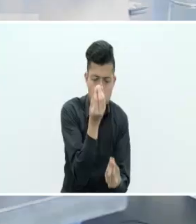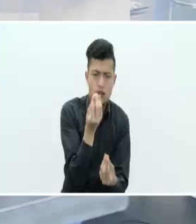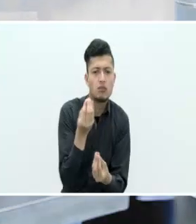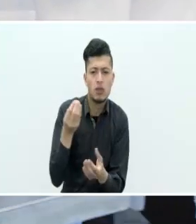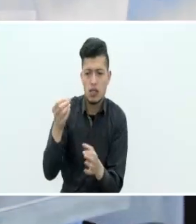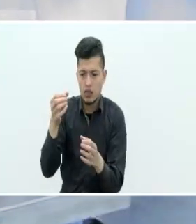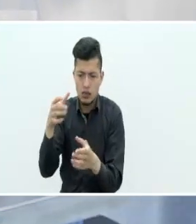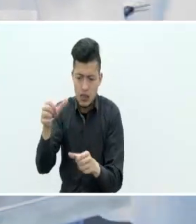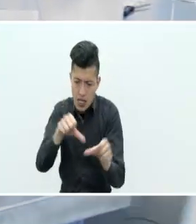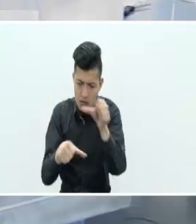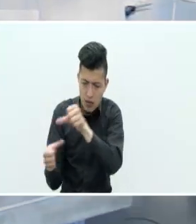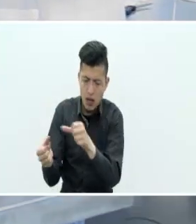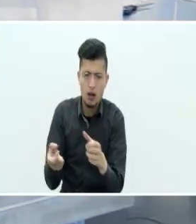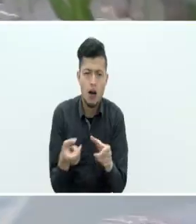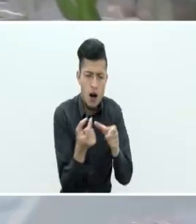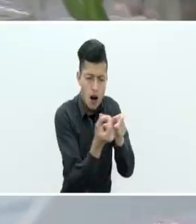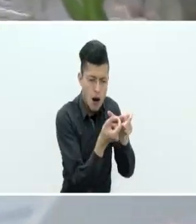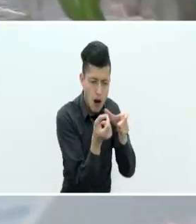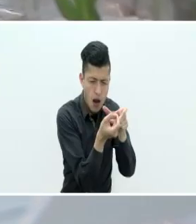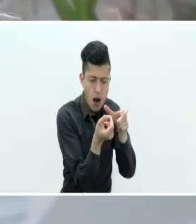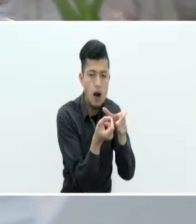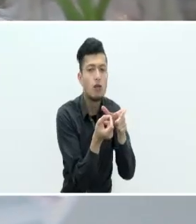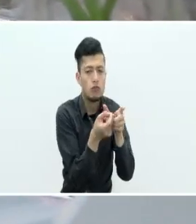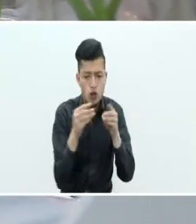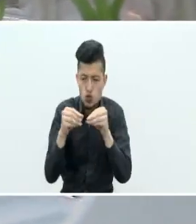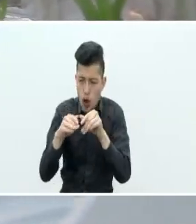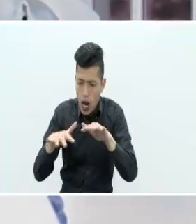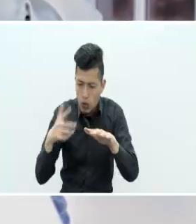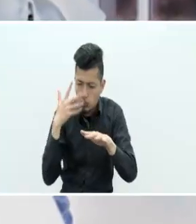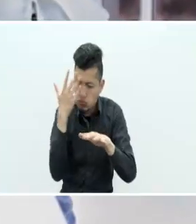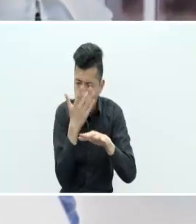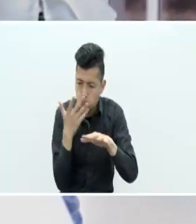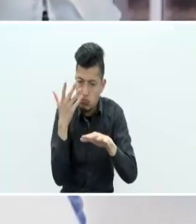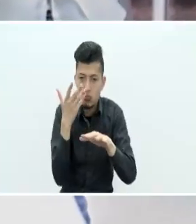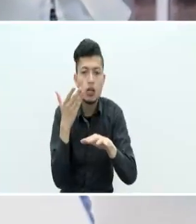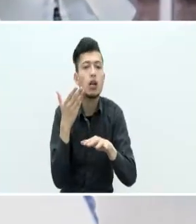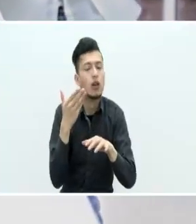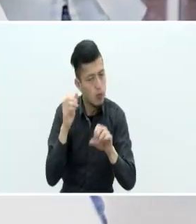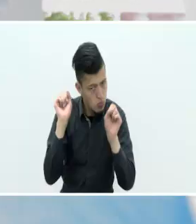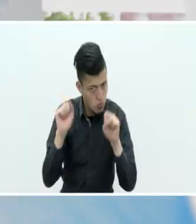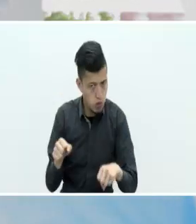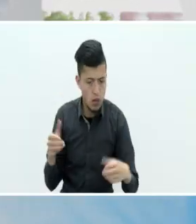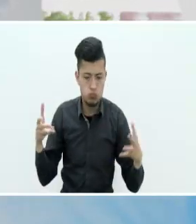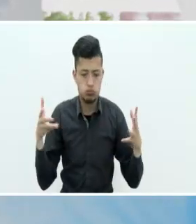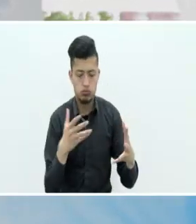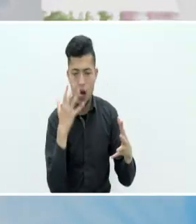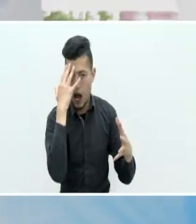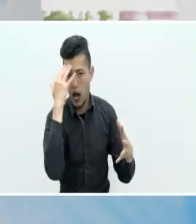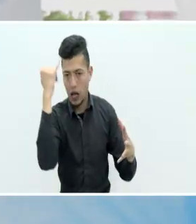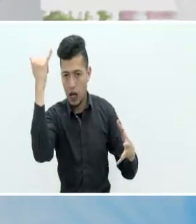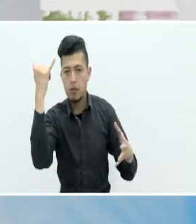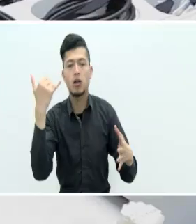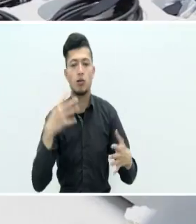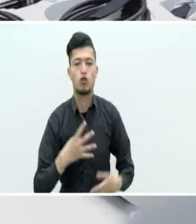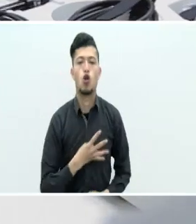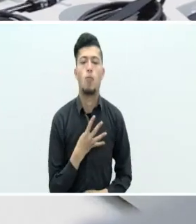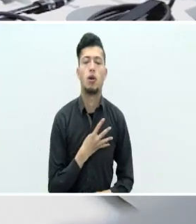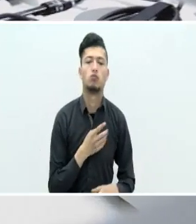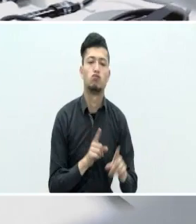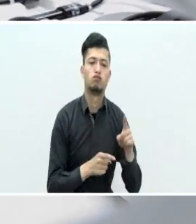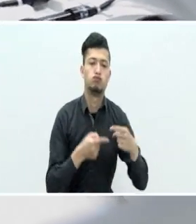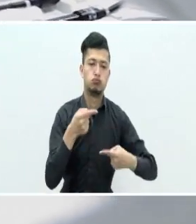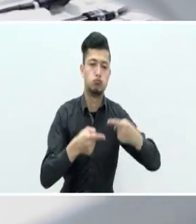microbiológicos, muestras de suelos, entre otros. Permitiendo así aportar desde la academia a la competitividad,